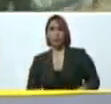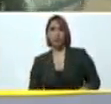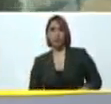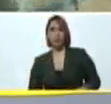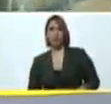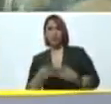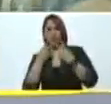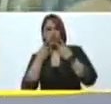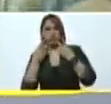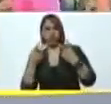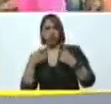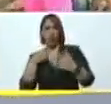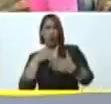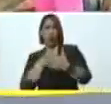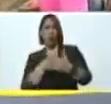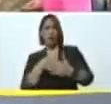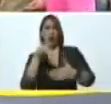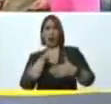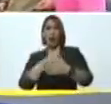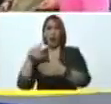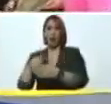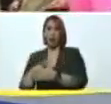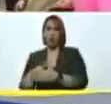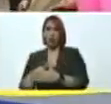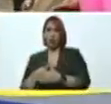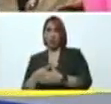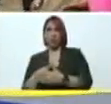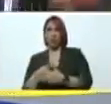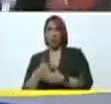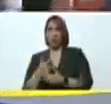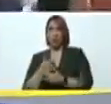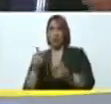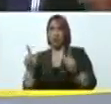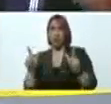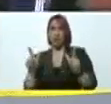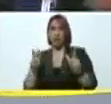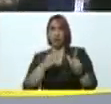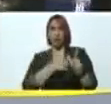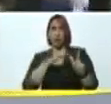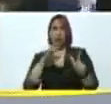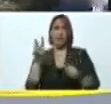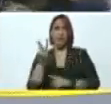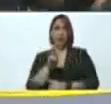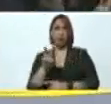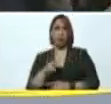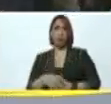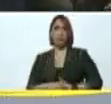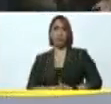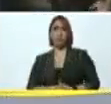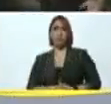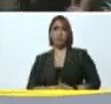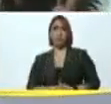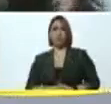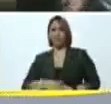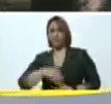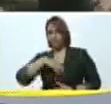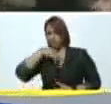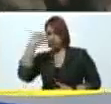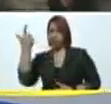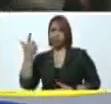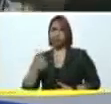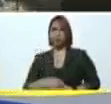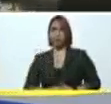declarar contra las elecciones libres y soberanas de Venezuela. Da pena ajena,